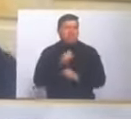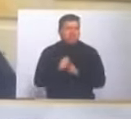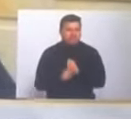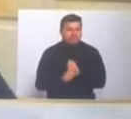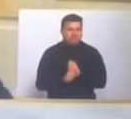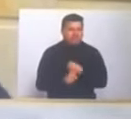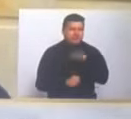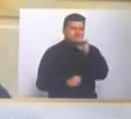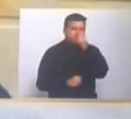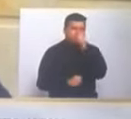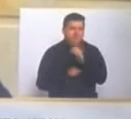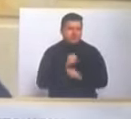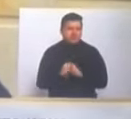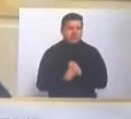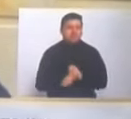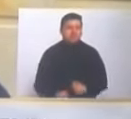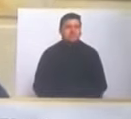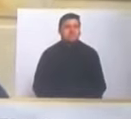años.